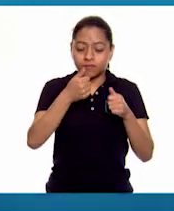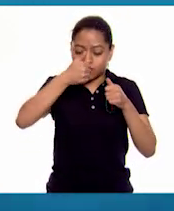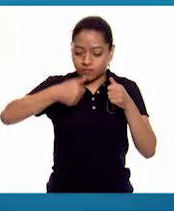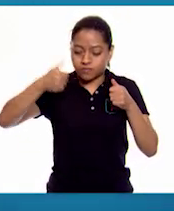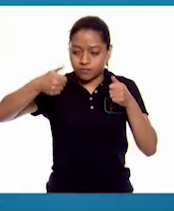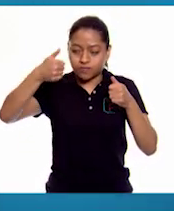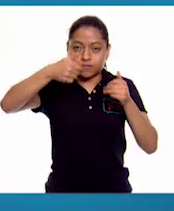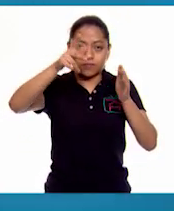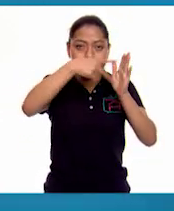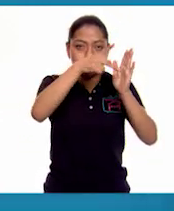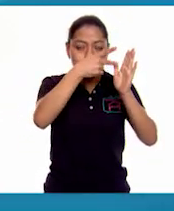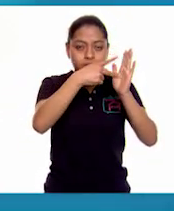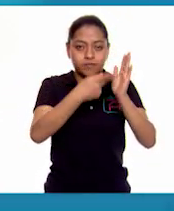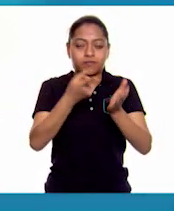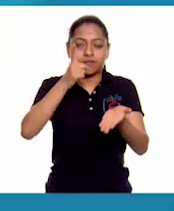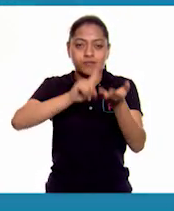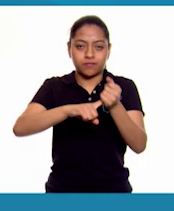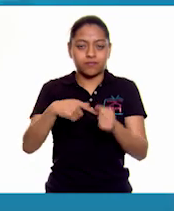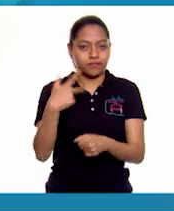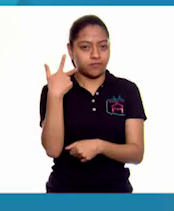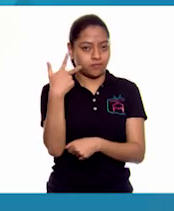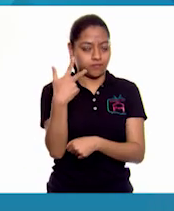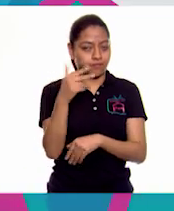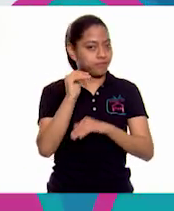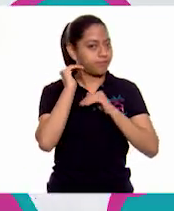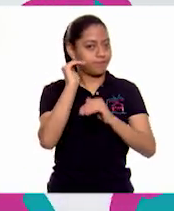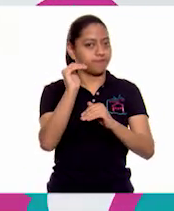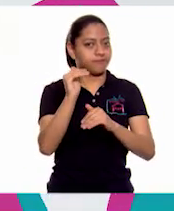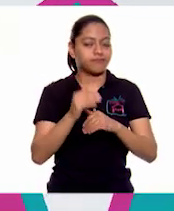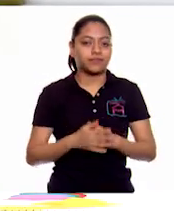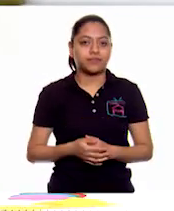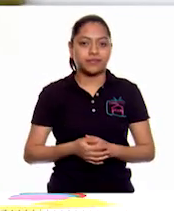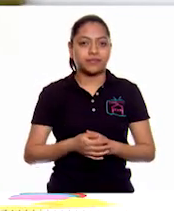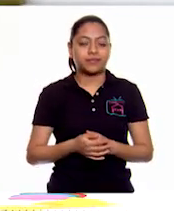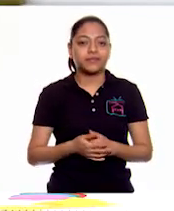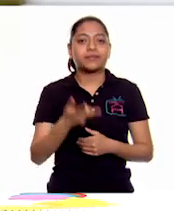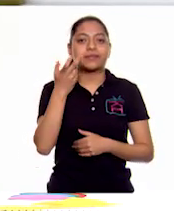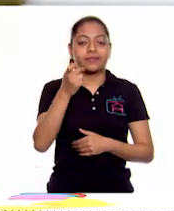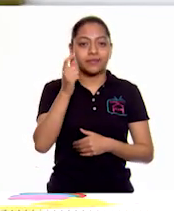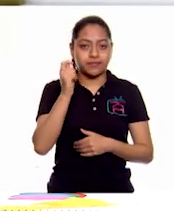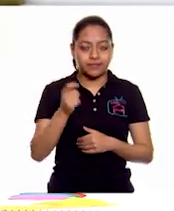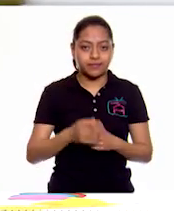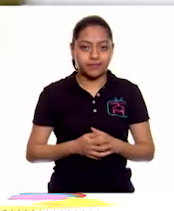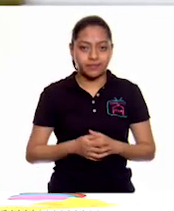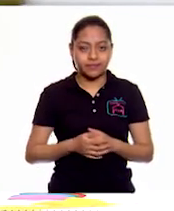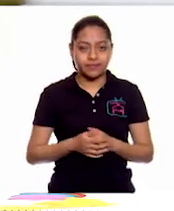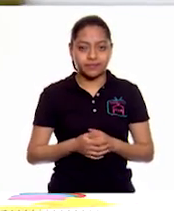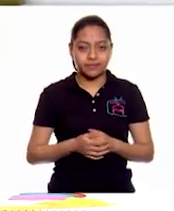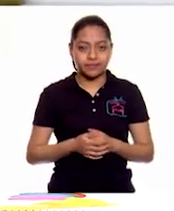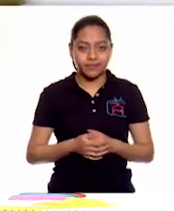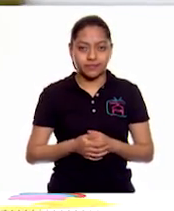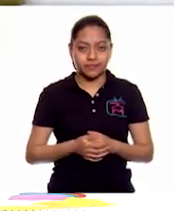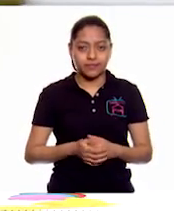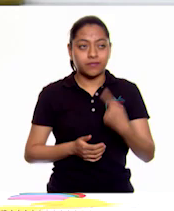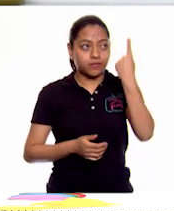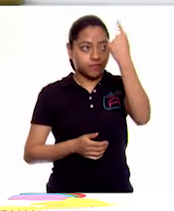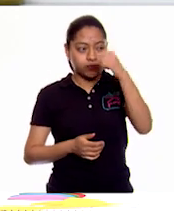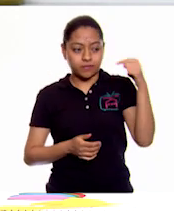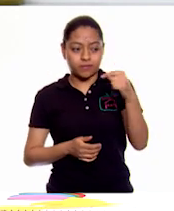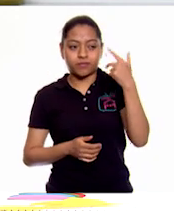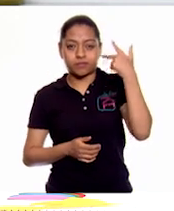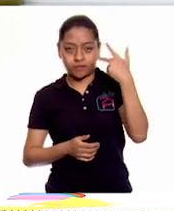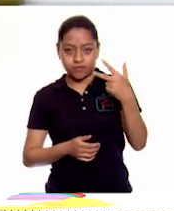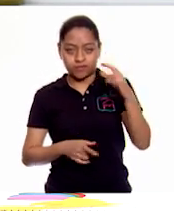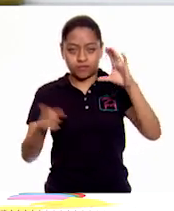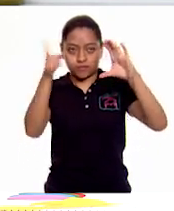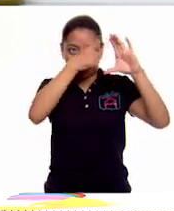representa un octavo. Así es. Entonces, esas partes se forman con octavos de círculo.